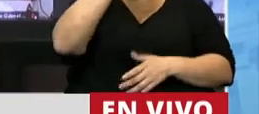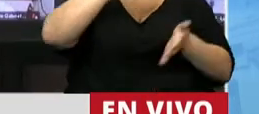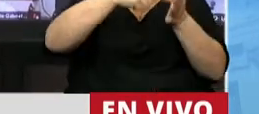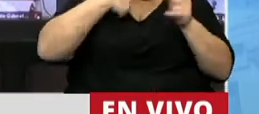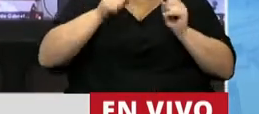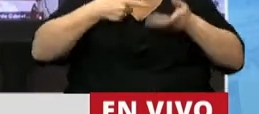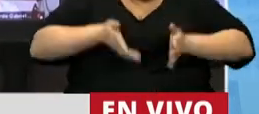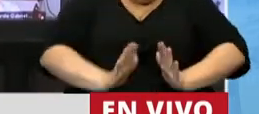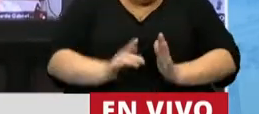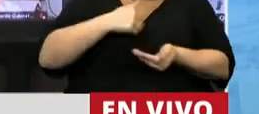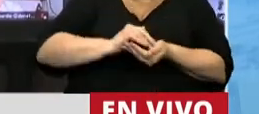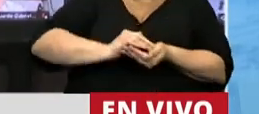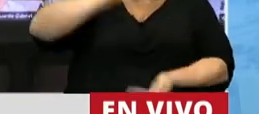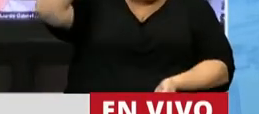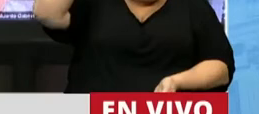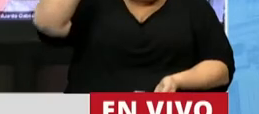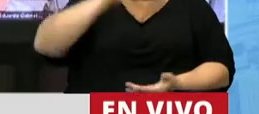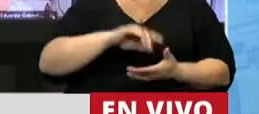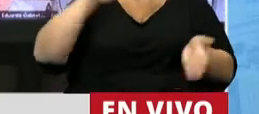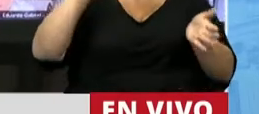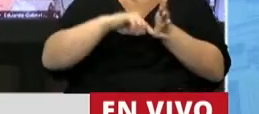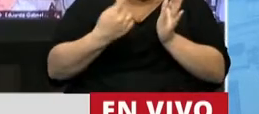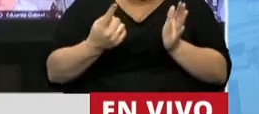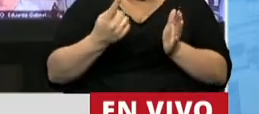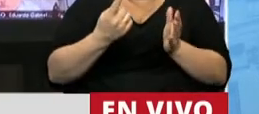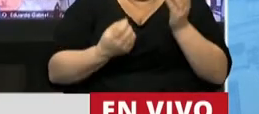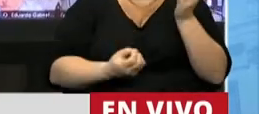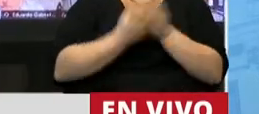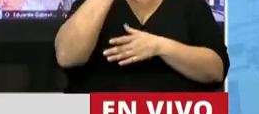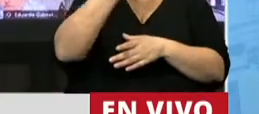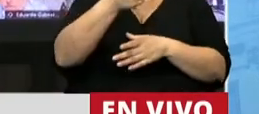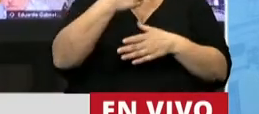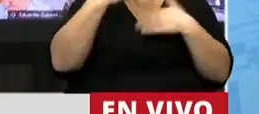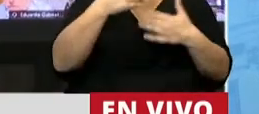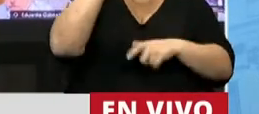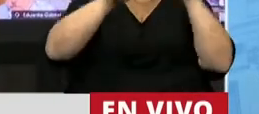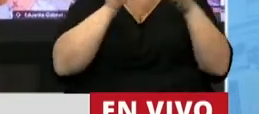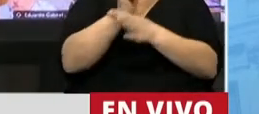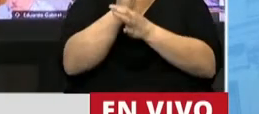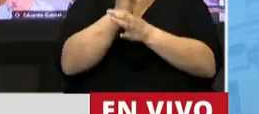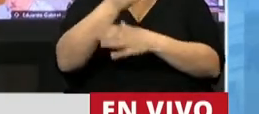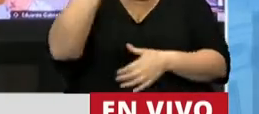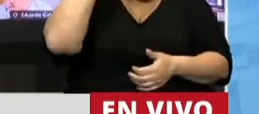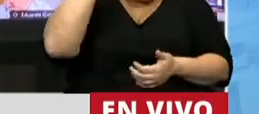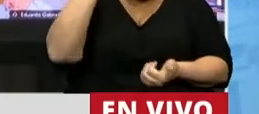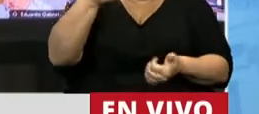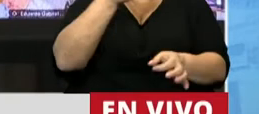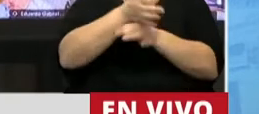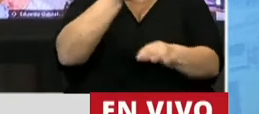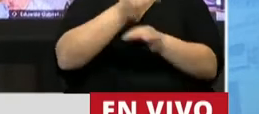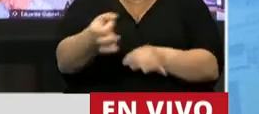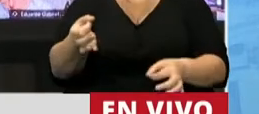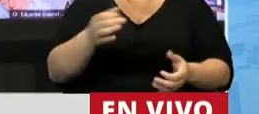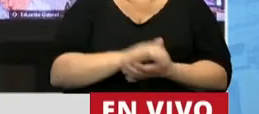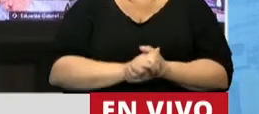nací, donde crecí, ciudad que fue cuna de grandes personalidades de la cultura, la educación,